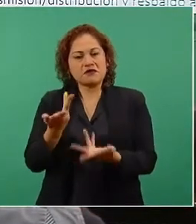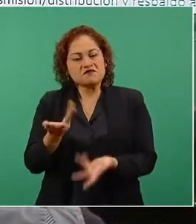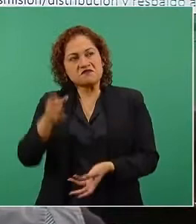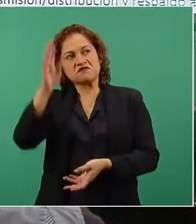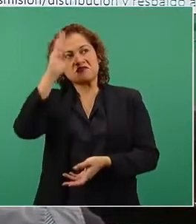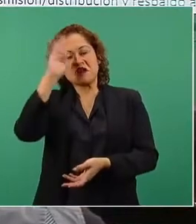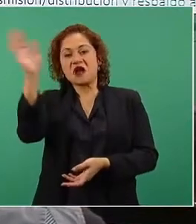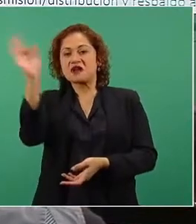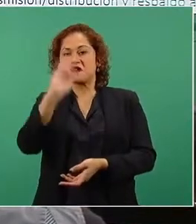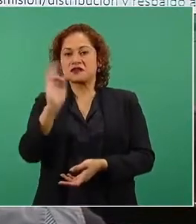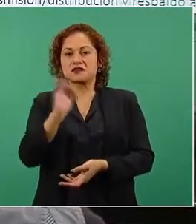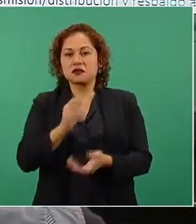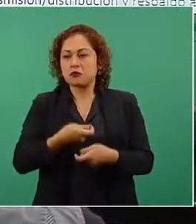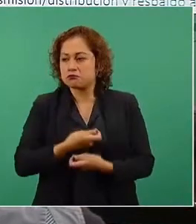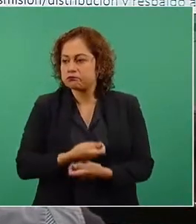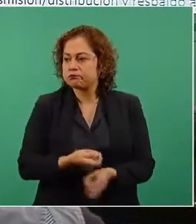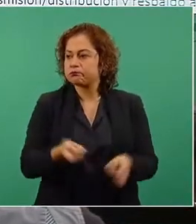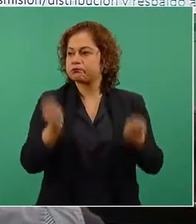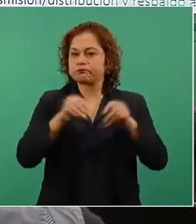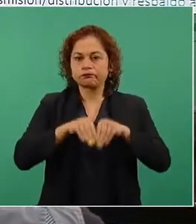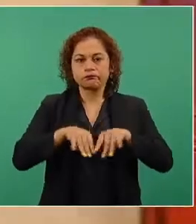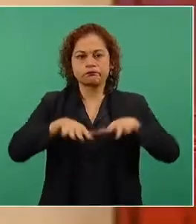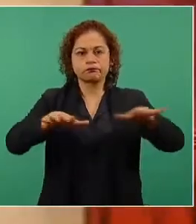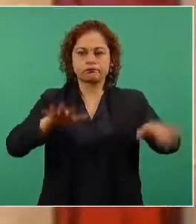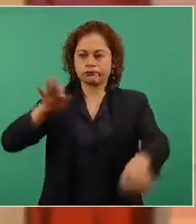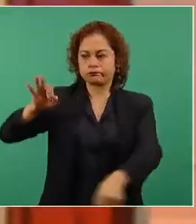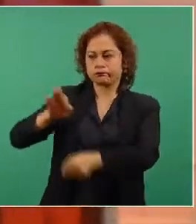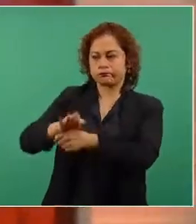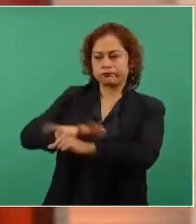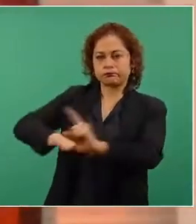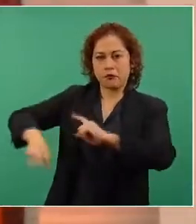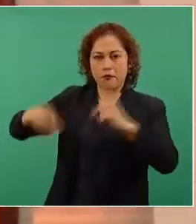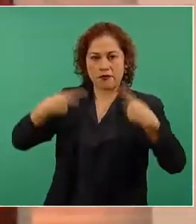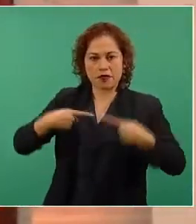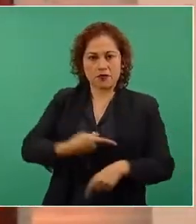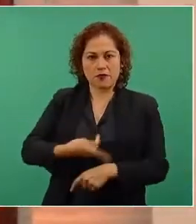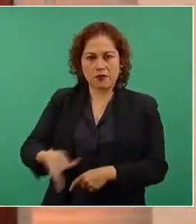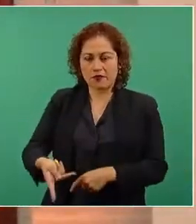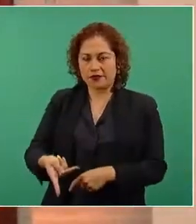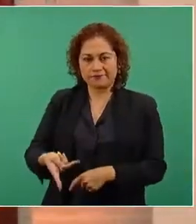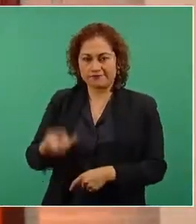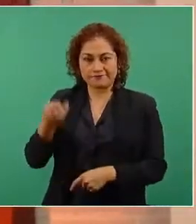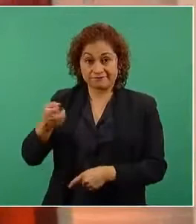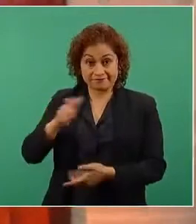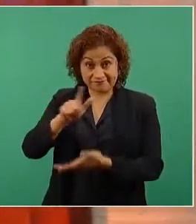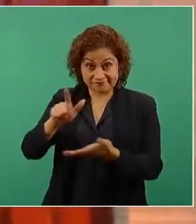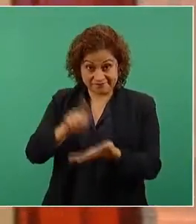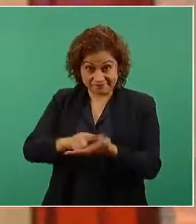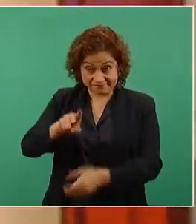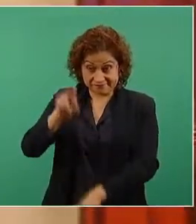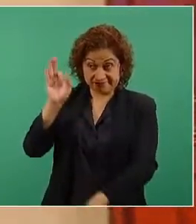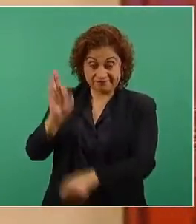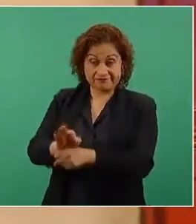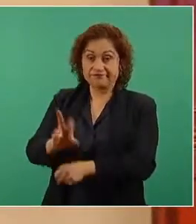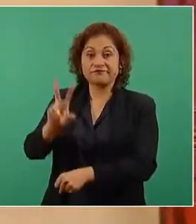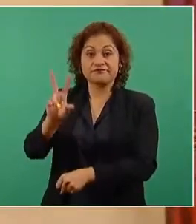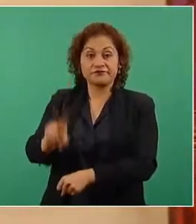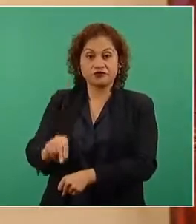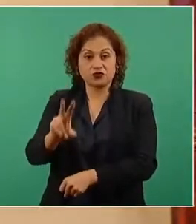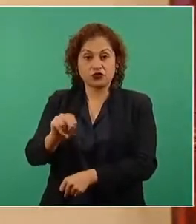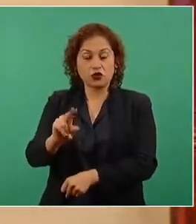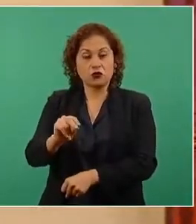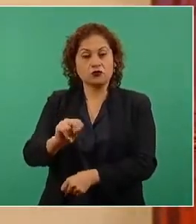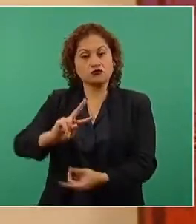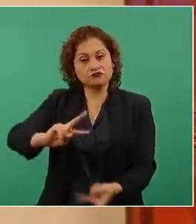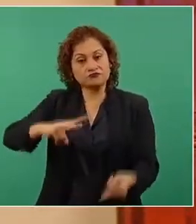la riqueza o los recursos a favor de quien menos tiene, pues es al revés, es a favor de una minoría, de un grupo